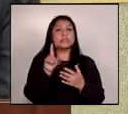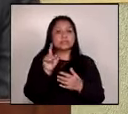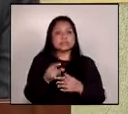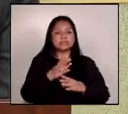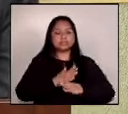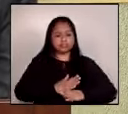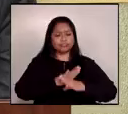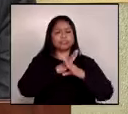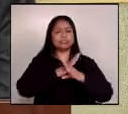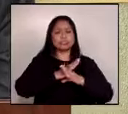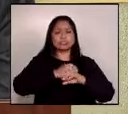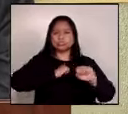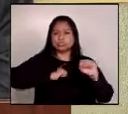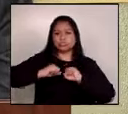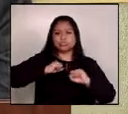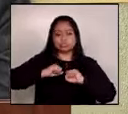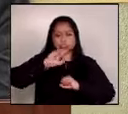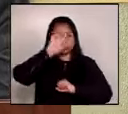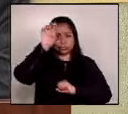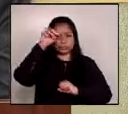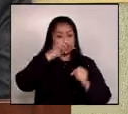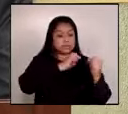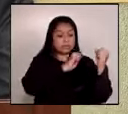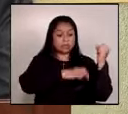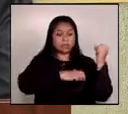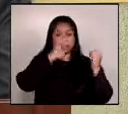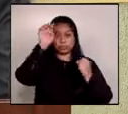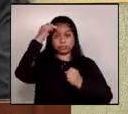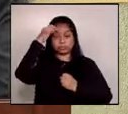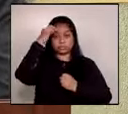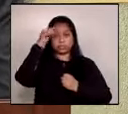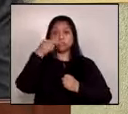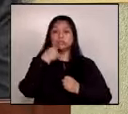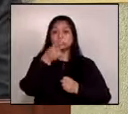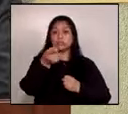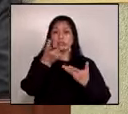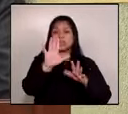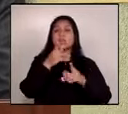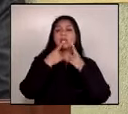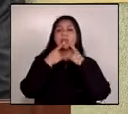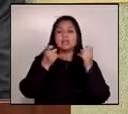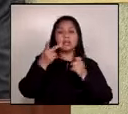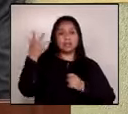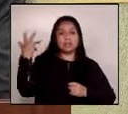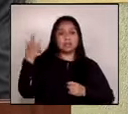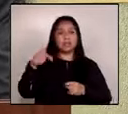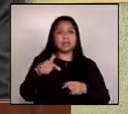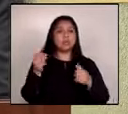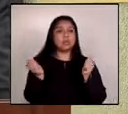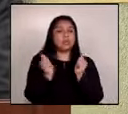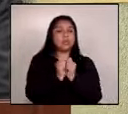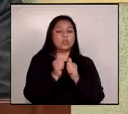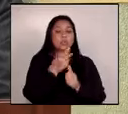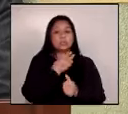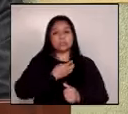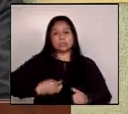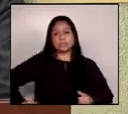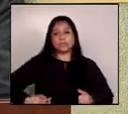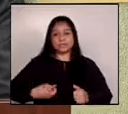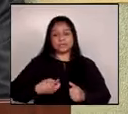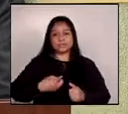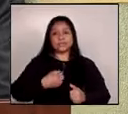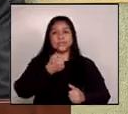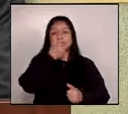imparcial del poder político. Como lo habíamos anunciado hoy junto al presidente Arevalo hacemos la